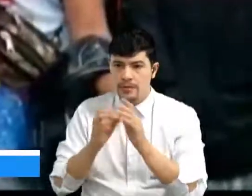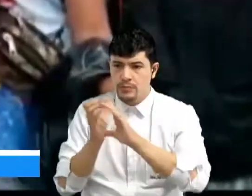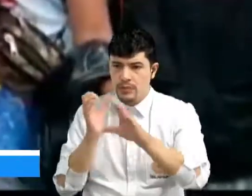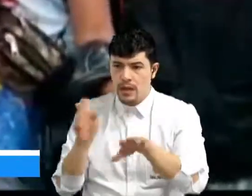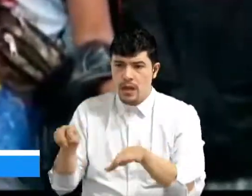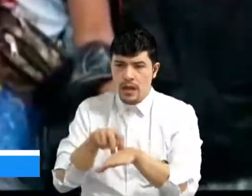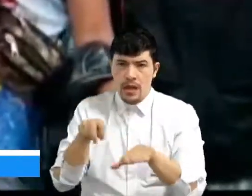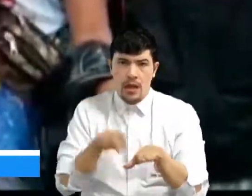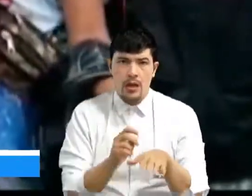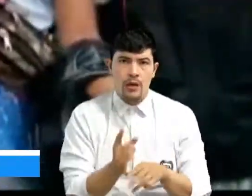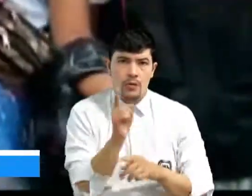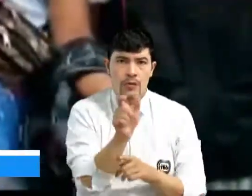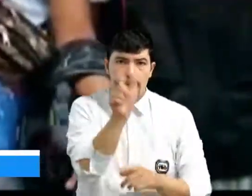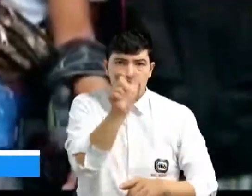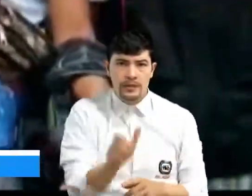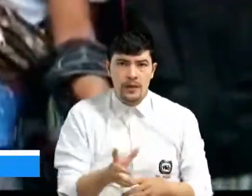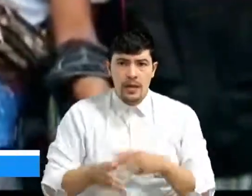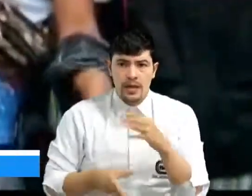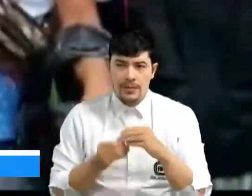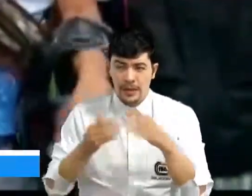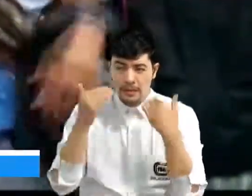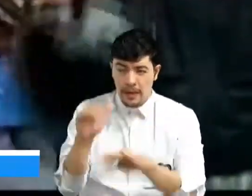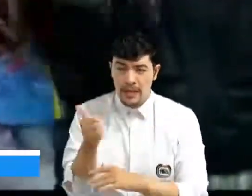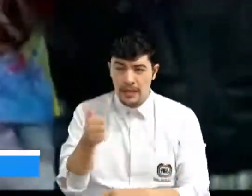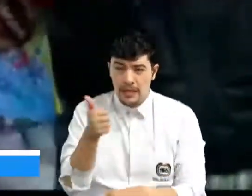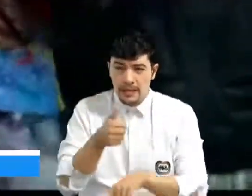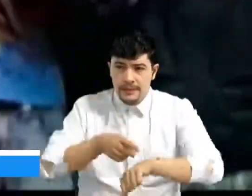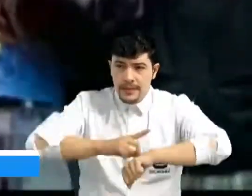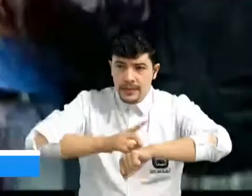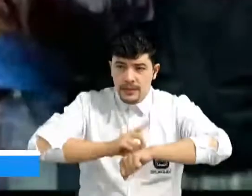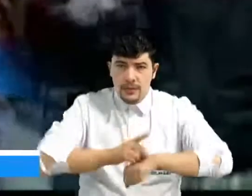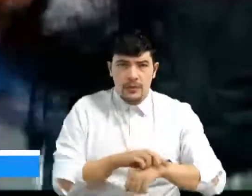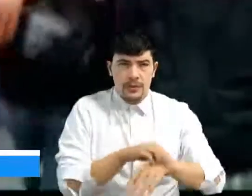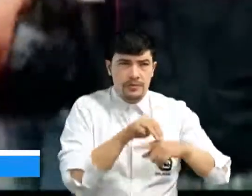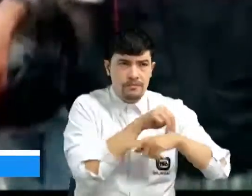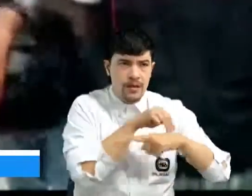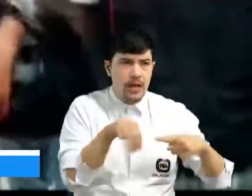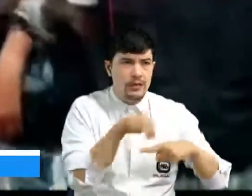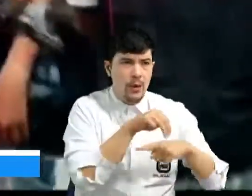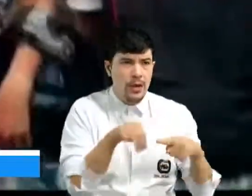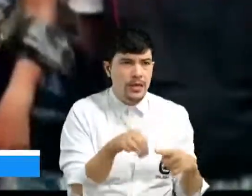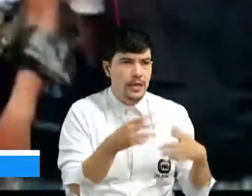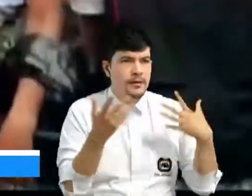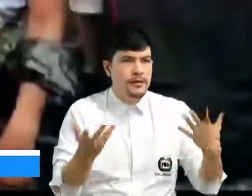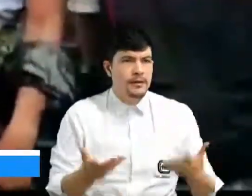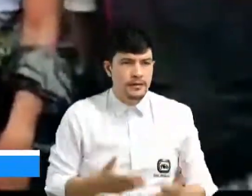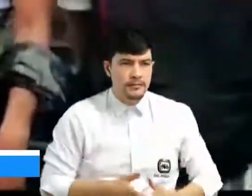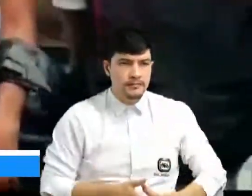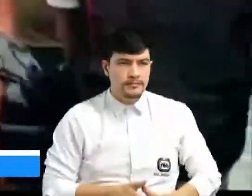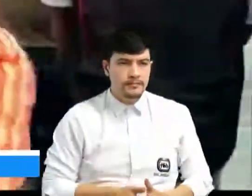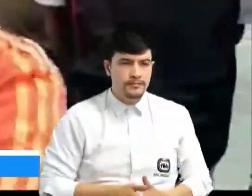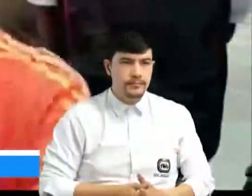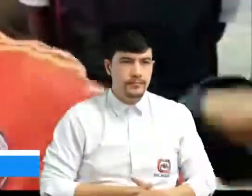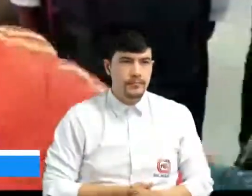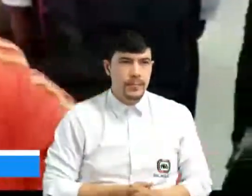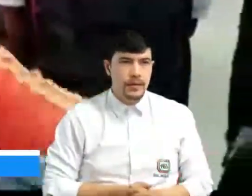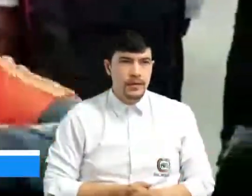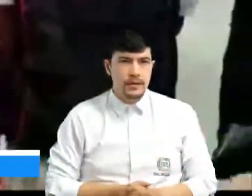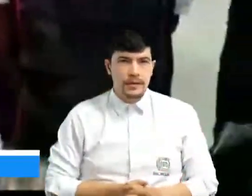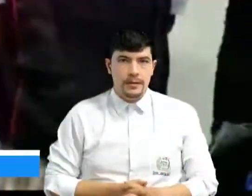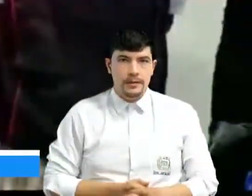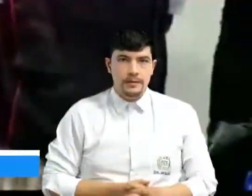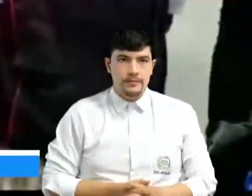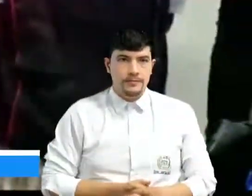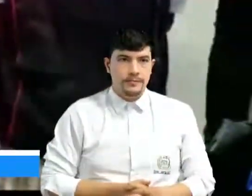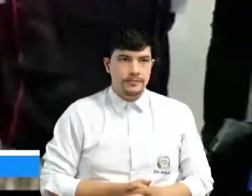nada más cargamos una sola persona y no duramos 10 minutos con una sola persona. Metrolínea, 10 minutos con una sola persona. La montamos en un esquino y bajamos